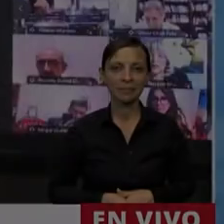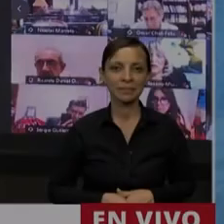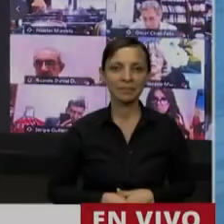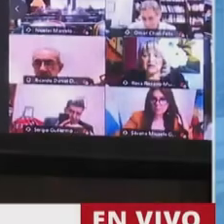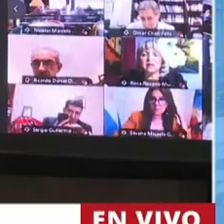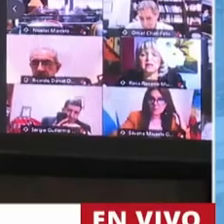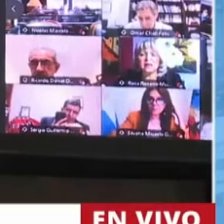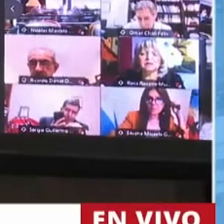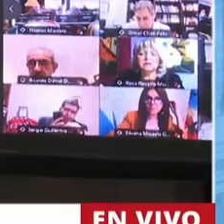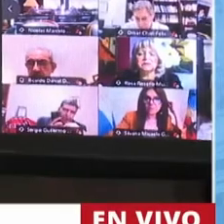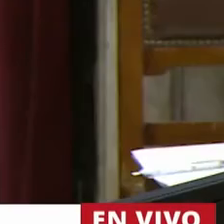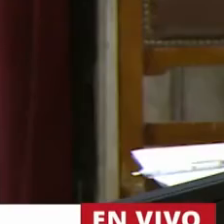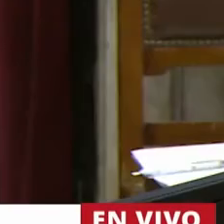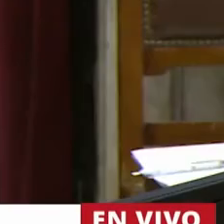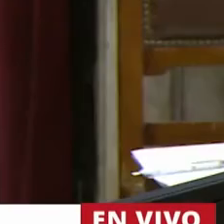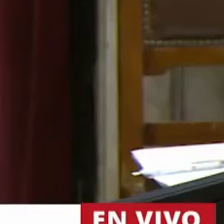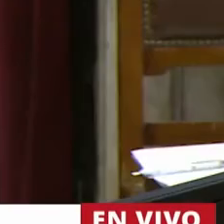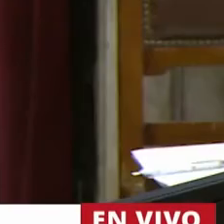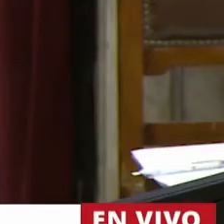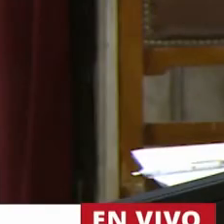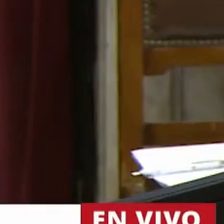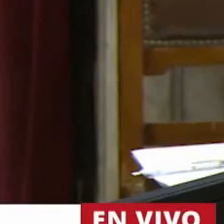La Cresto tiene la palabra.